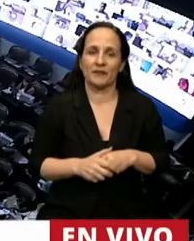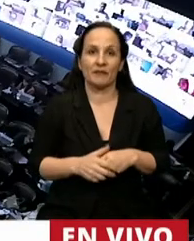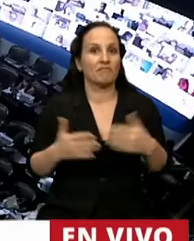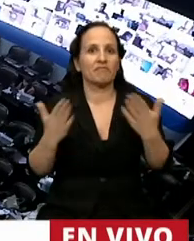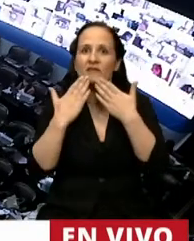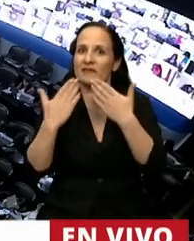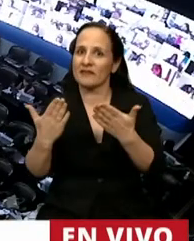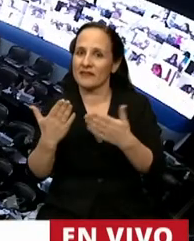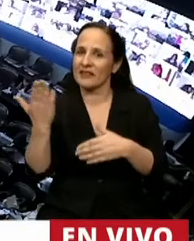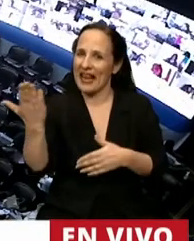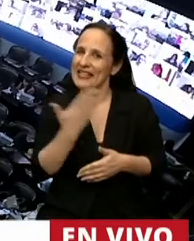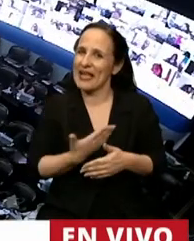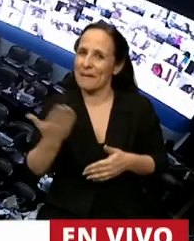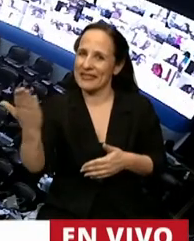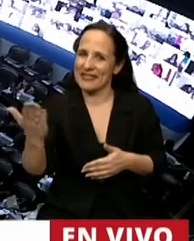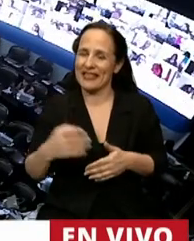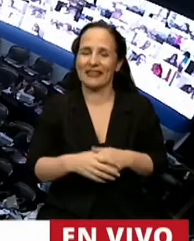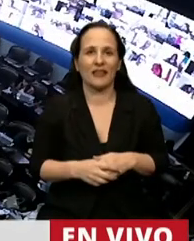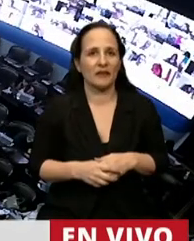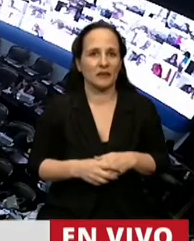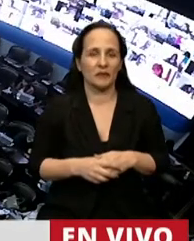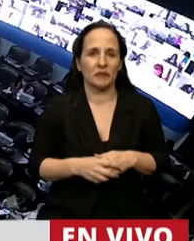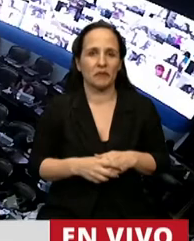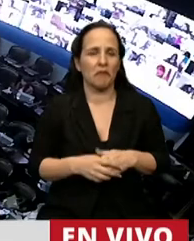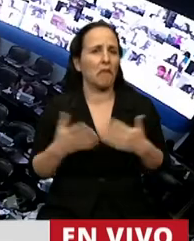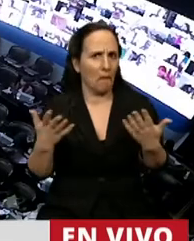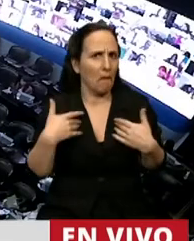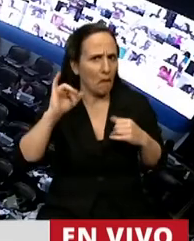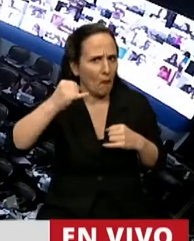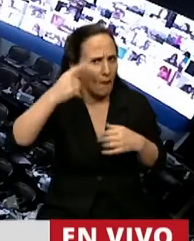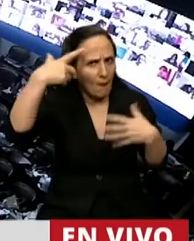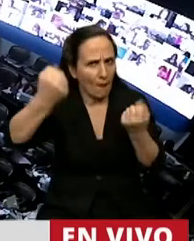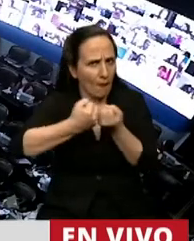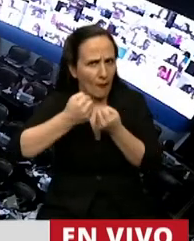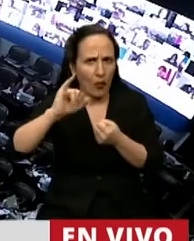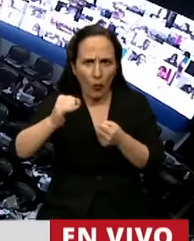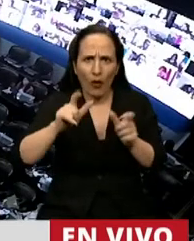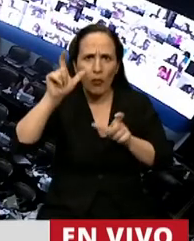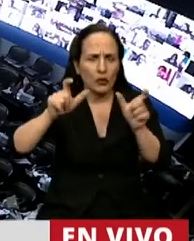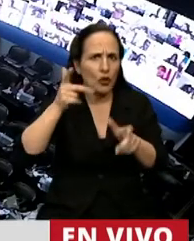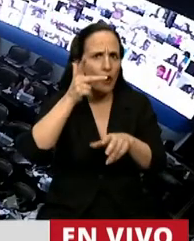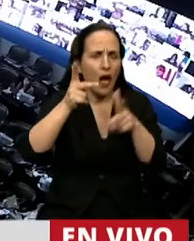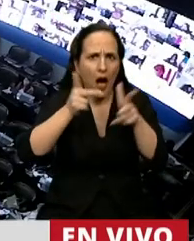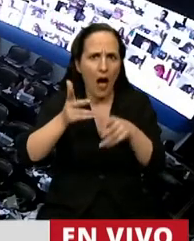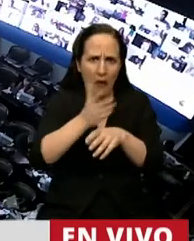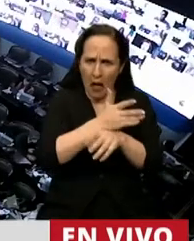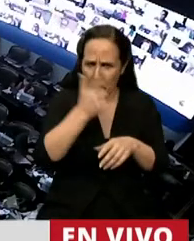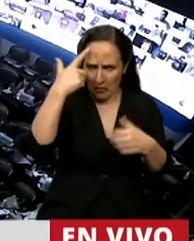Gracias, señor presidente. Bueno, totalmente de acuerdo con las anteriores intervenciones. Simplemente